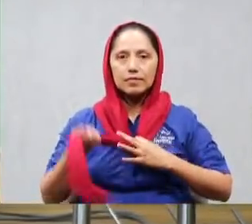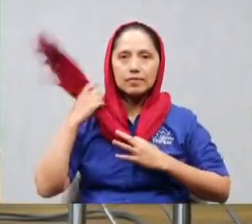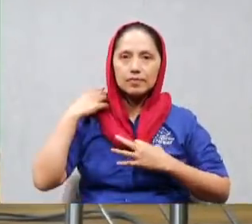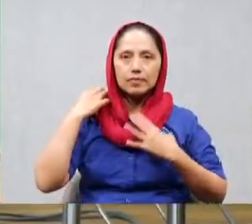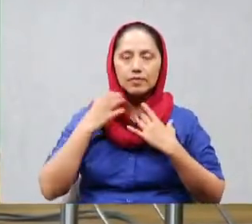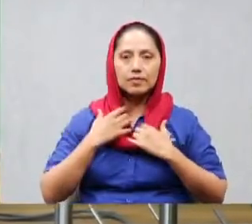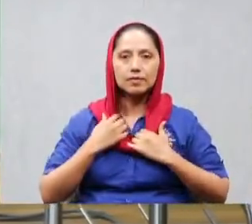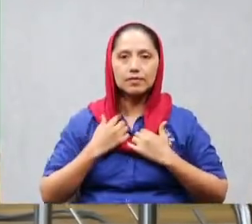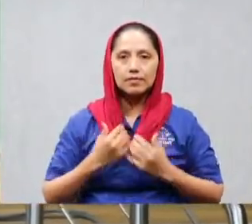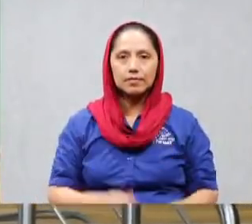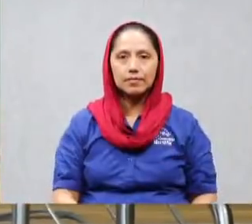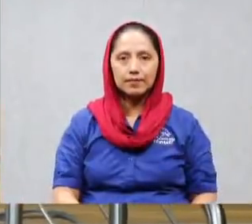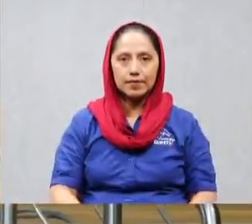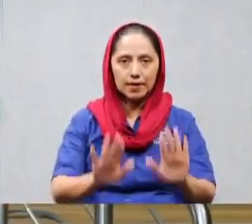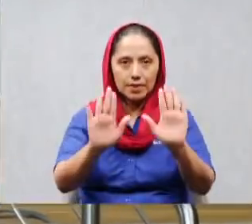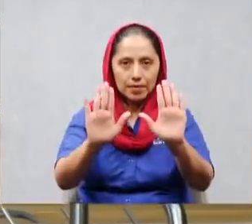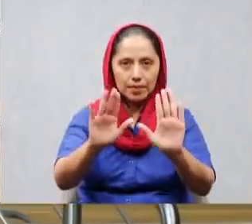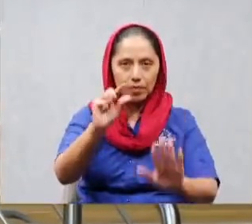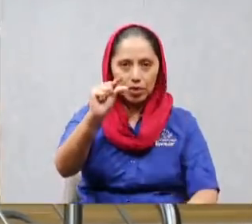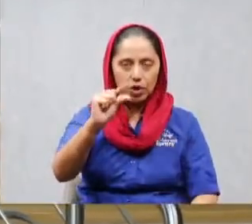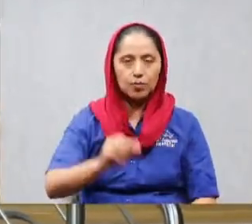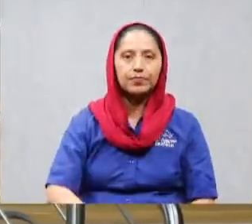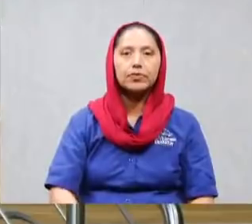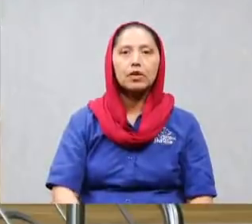yo quiero los pensamientos de Dios